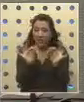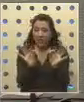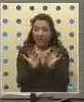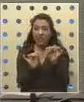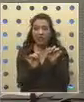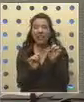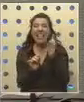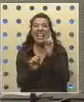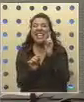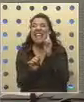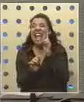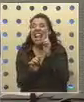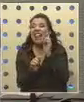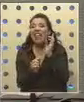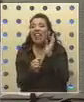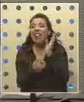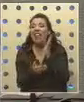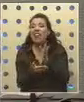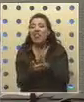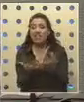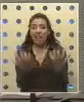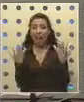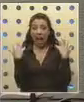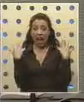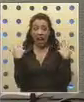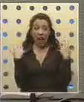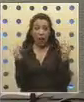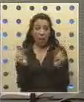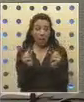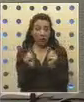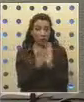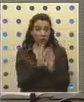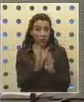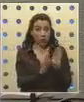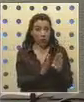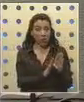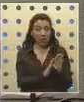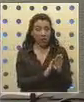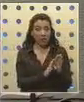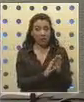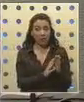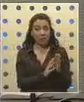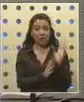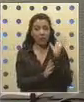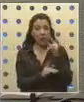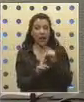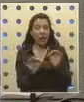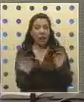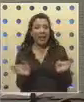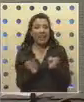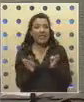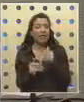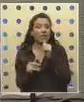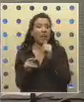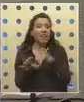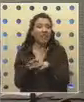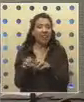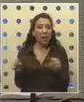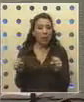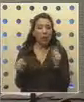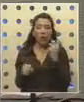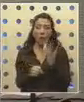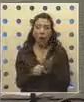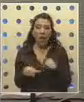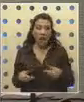de a quién debe hacerse cargo provisoriamente del cuidado de manera que no haya incentivos al desacuerdo como lo